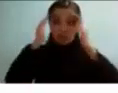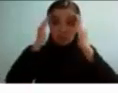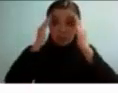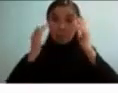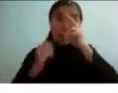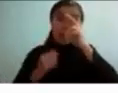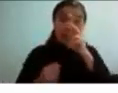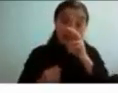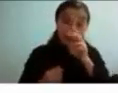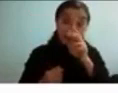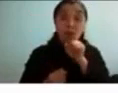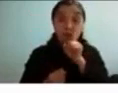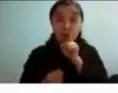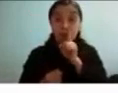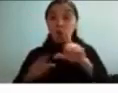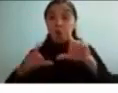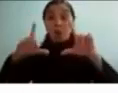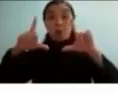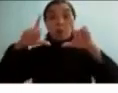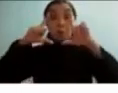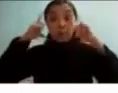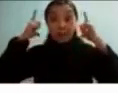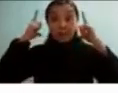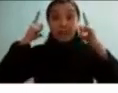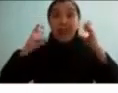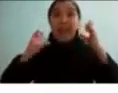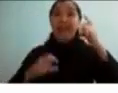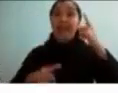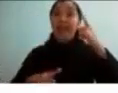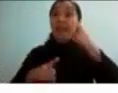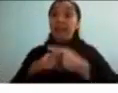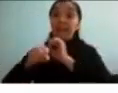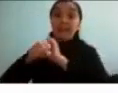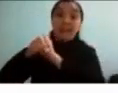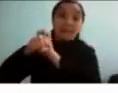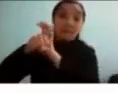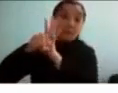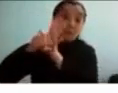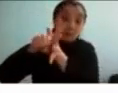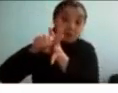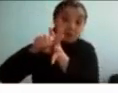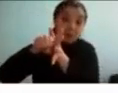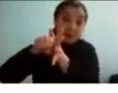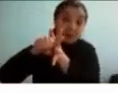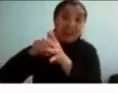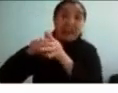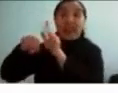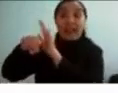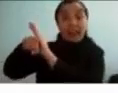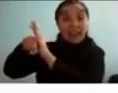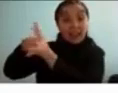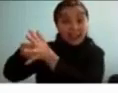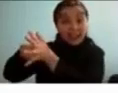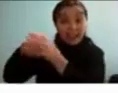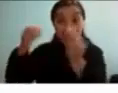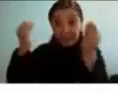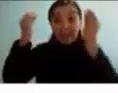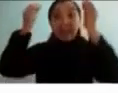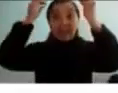un personaje extra que está dentro de este espacio de reunión que se llama COVID-19 que ocupa un espacio en esta